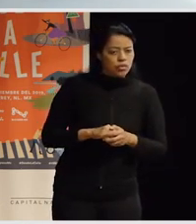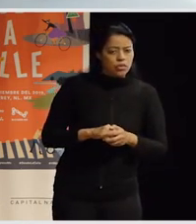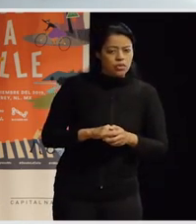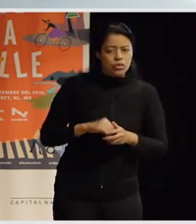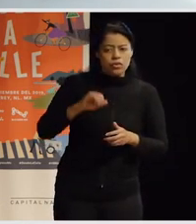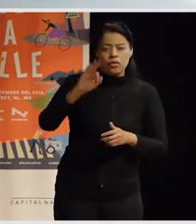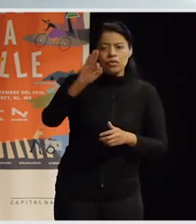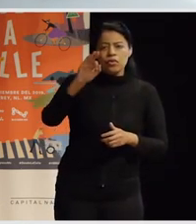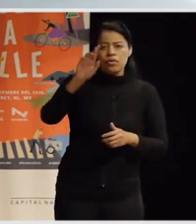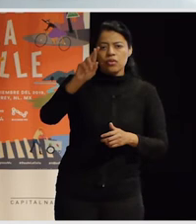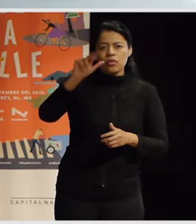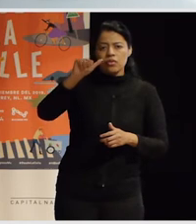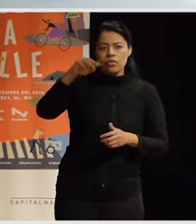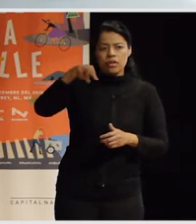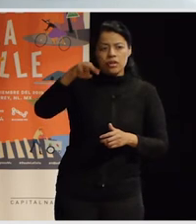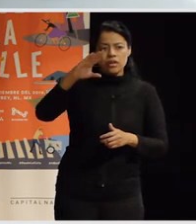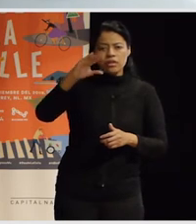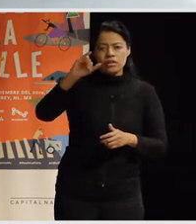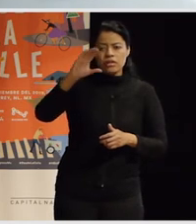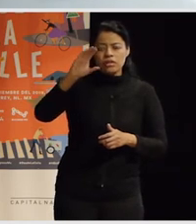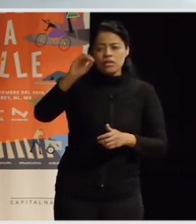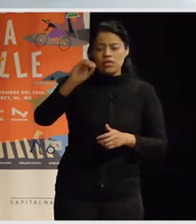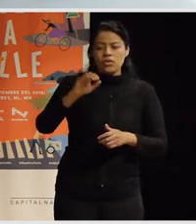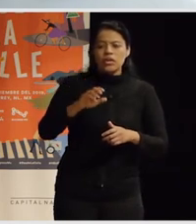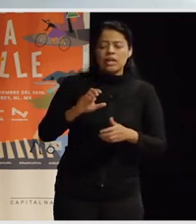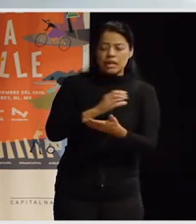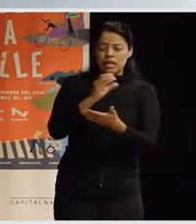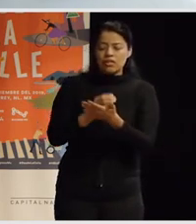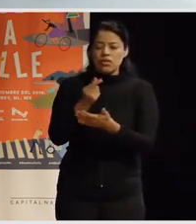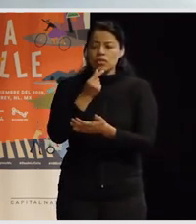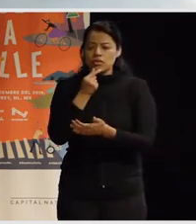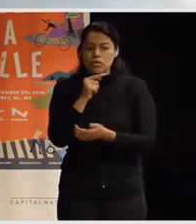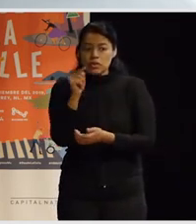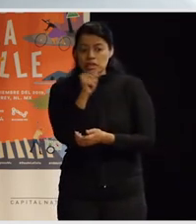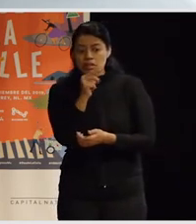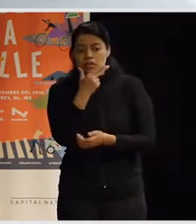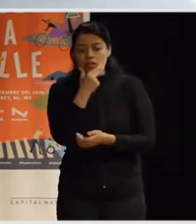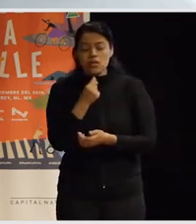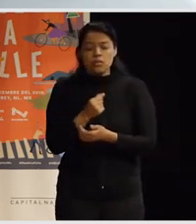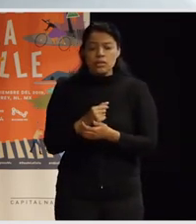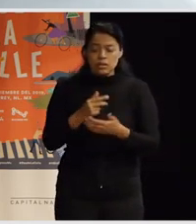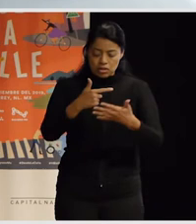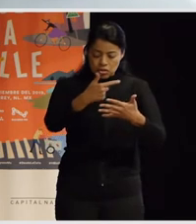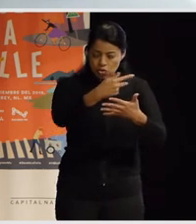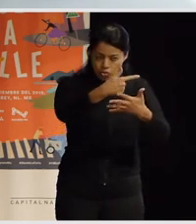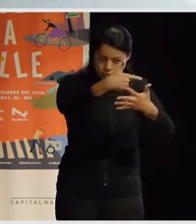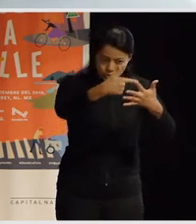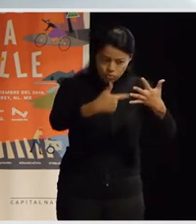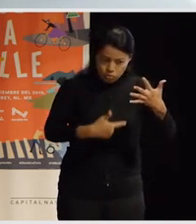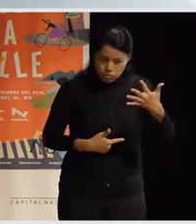de Francesco Tonucci, de la ciudad de los niños, que, bueno, que él realmente tiene ya como todo un protocolo de cómo trabajar